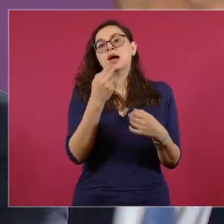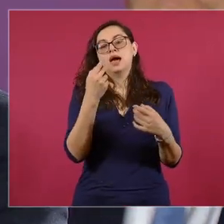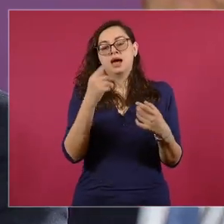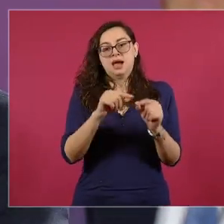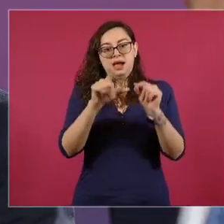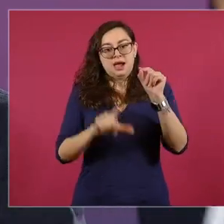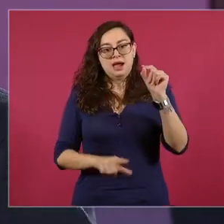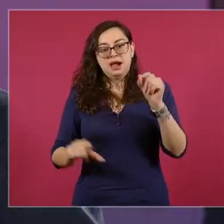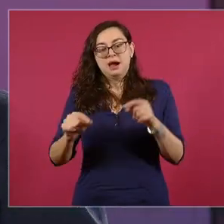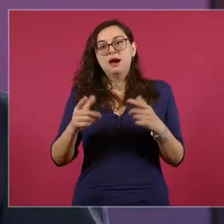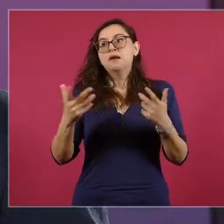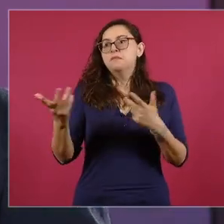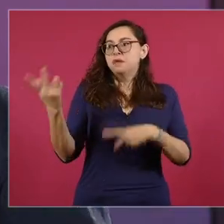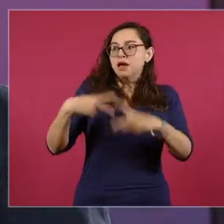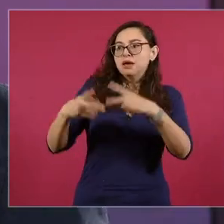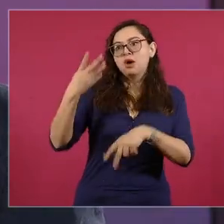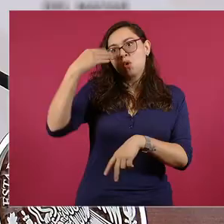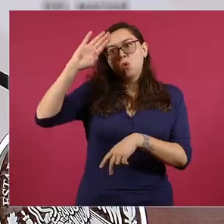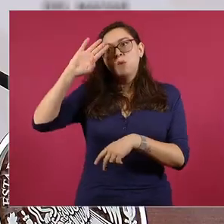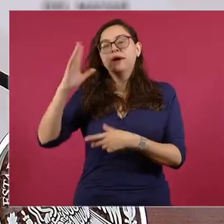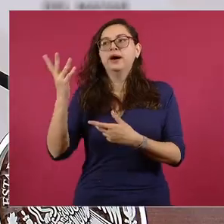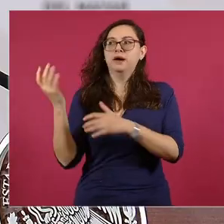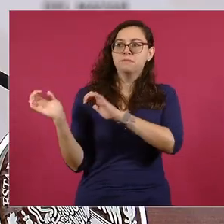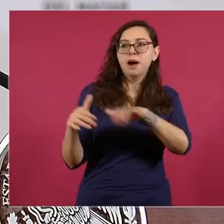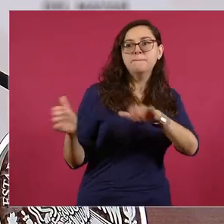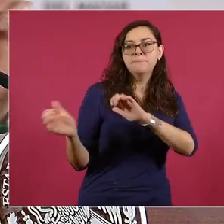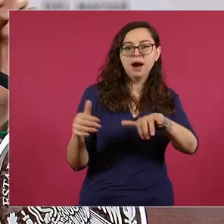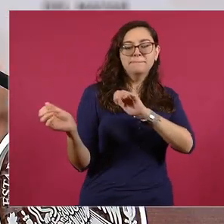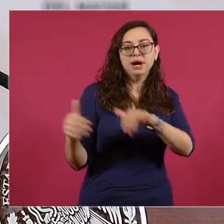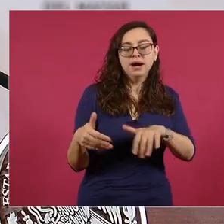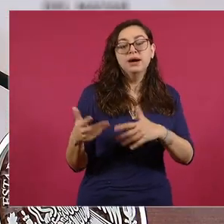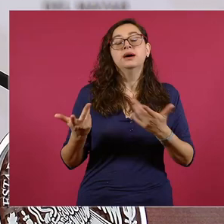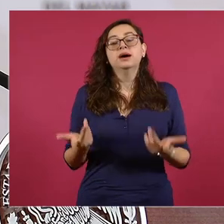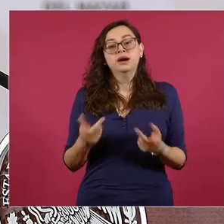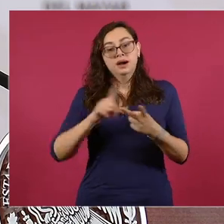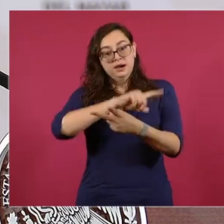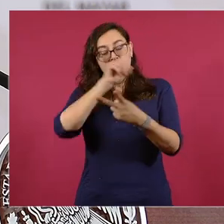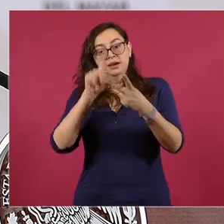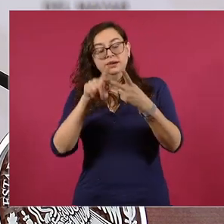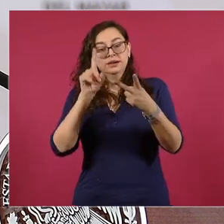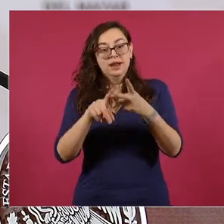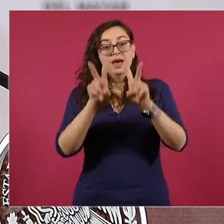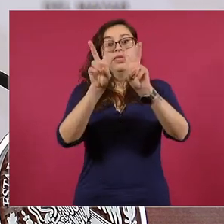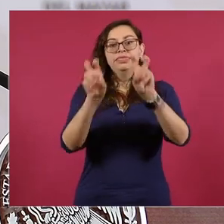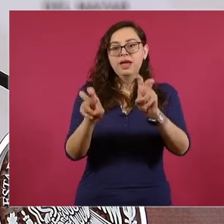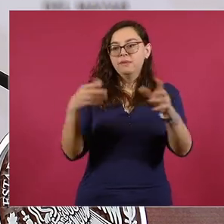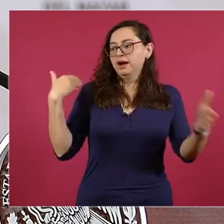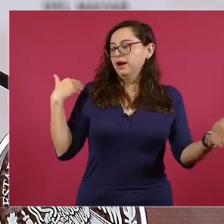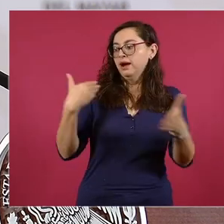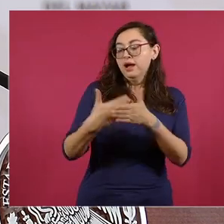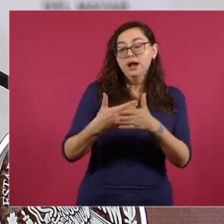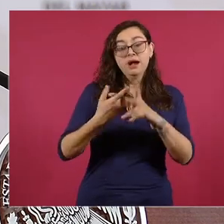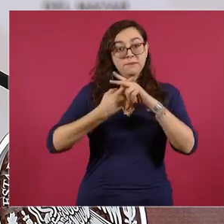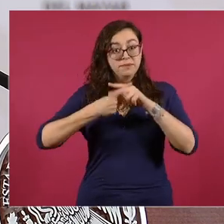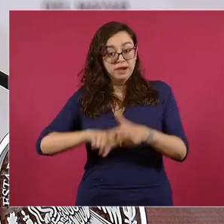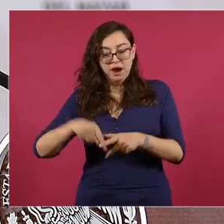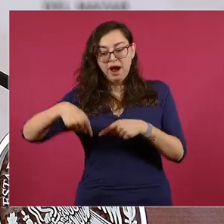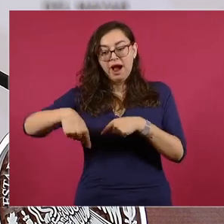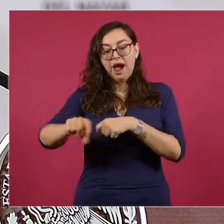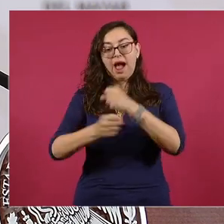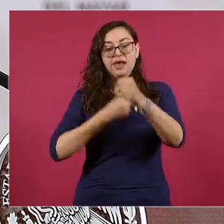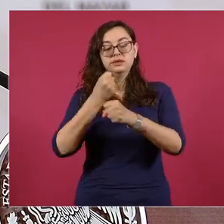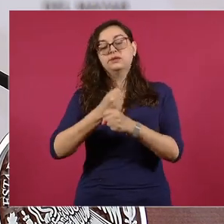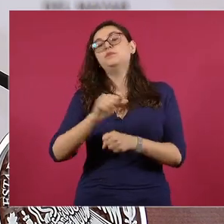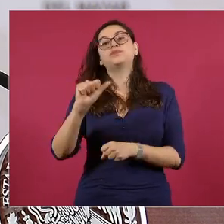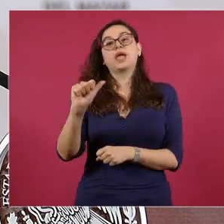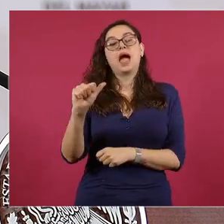República de Cuba. Y el otro tema, como lo hemos estado haciendo desde su presentación en abril, cómo vamos en el ejercicio ya